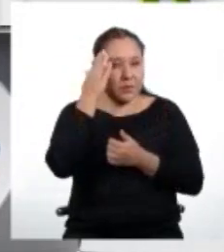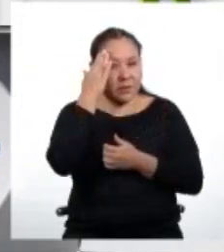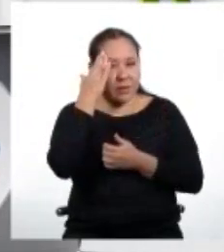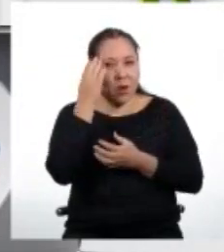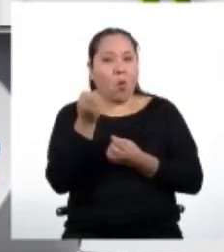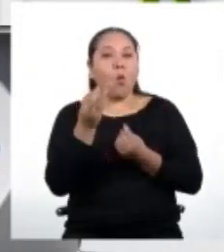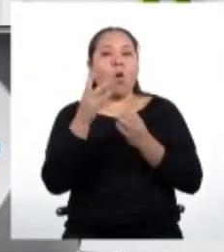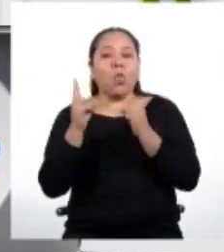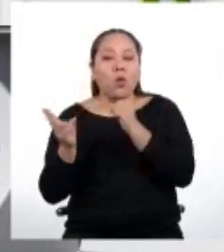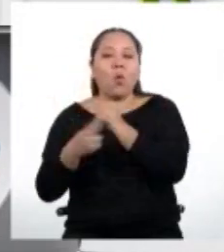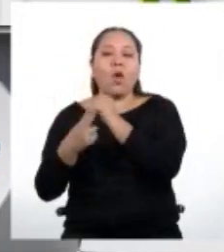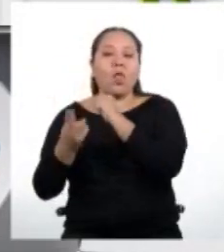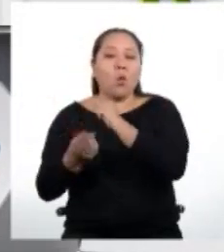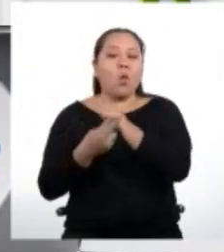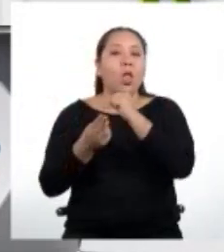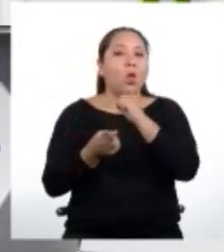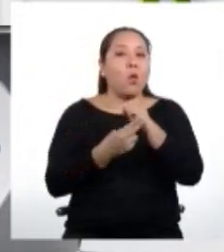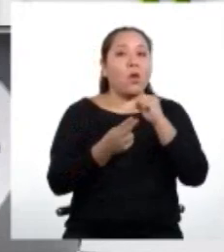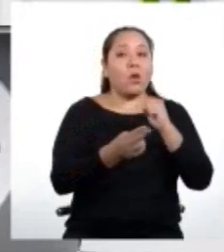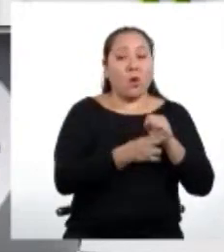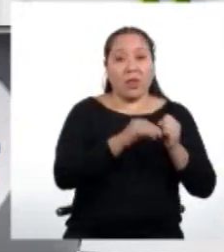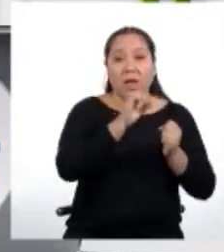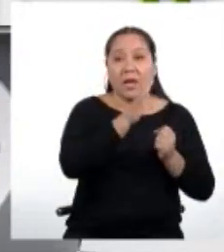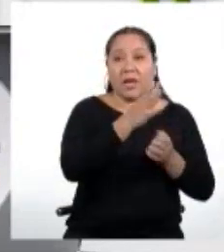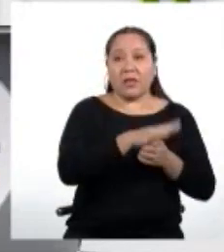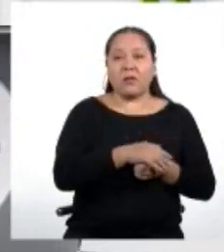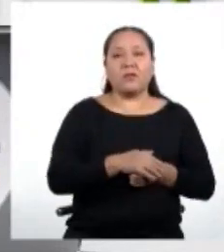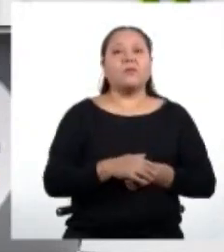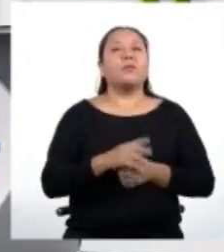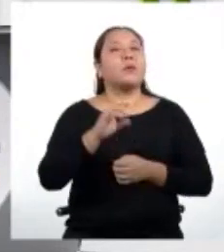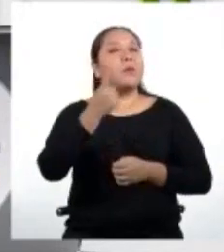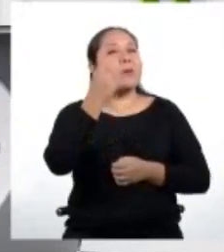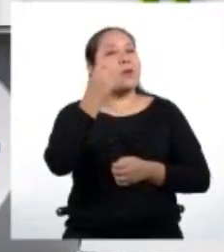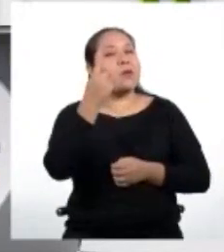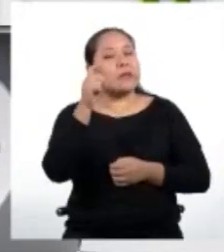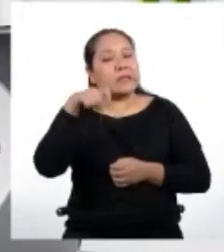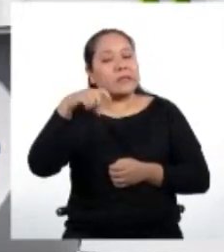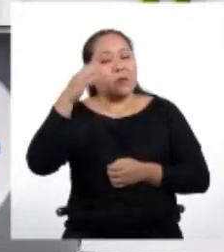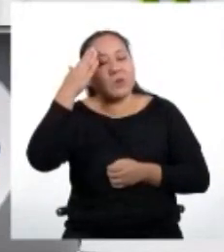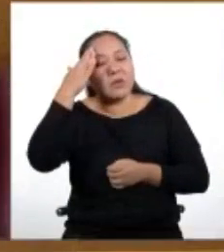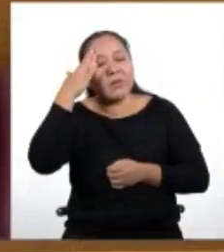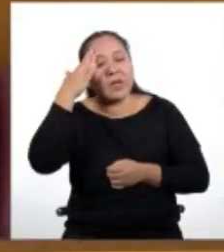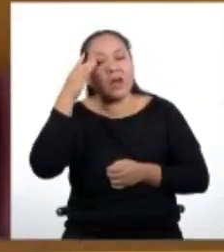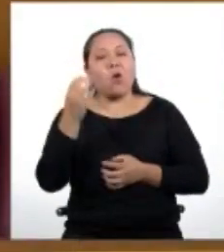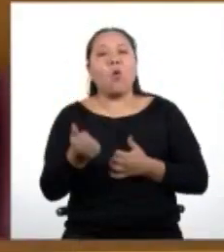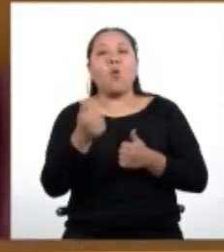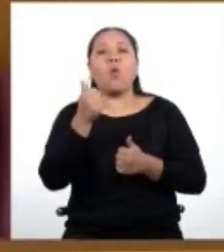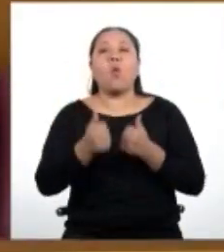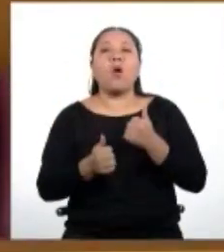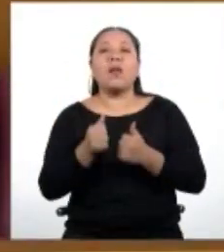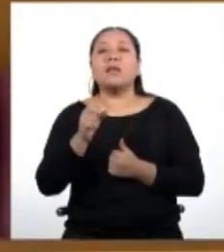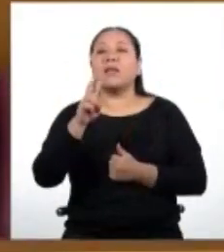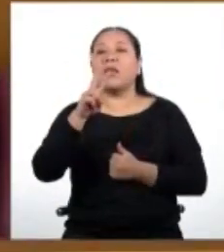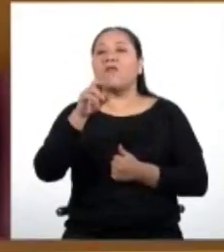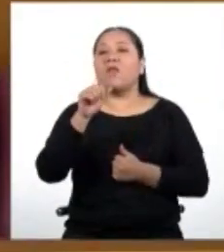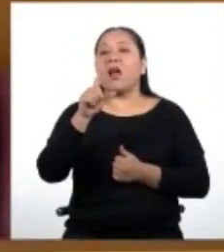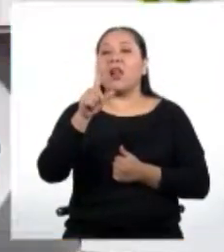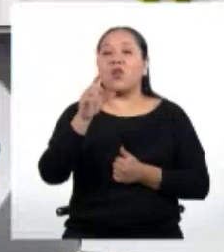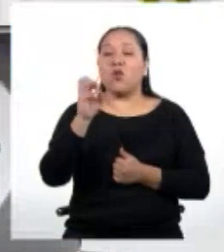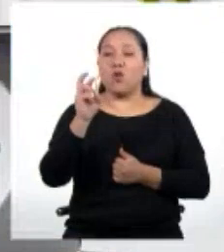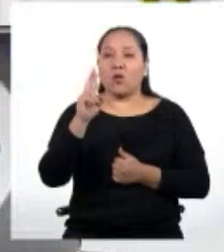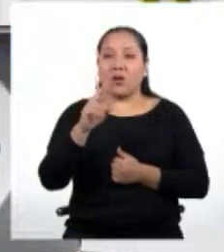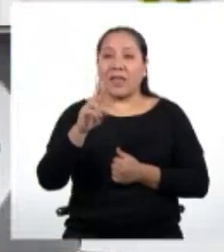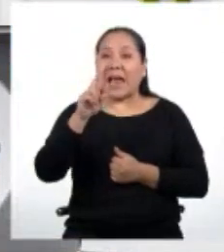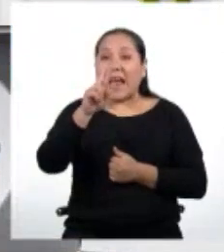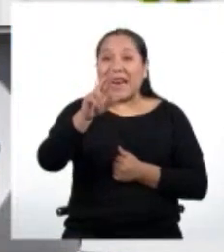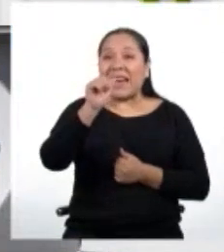cuánto ahorra Hugo el quinto mes, primero deberíamos calcular el valor de la razón aritmética. ¿Puede recordarnos cómo hacer?